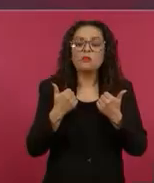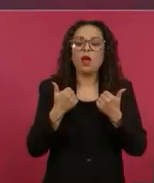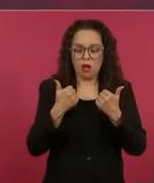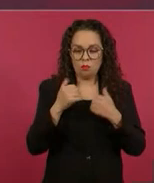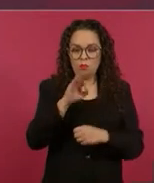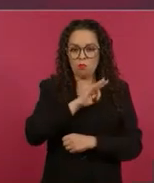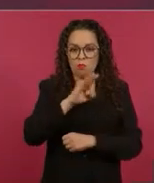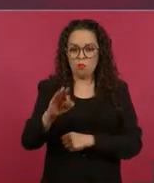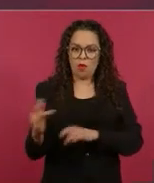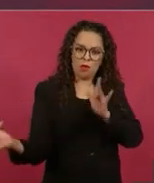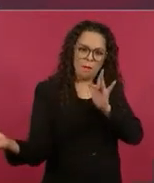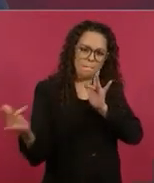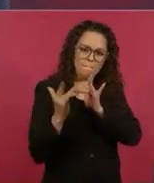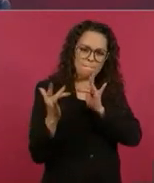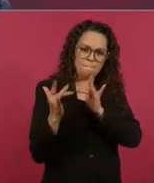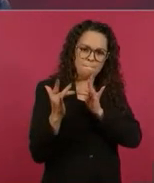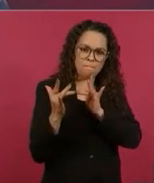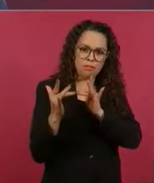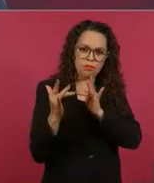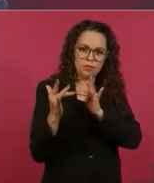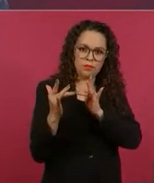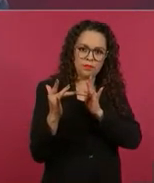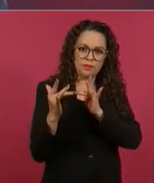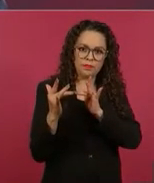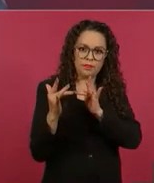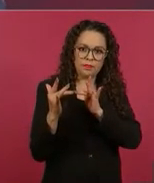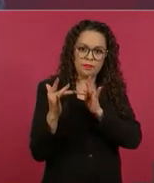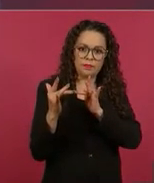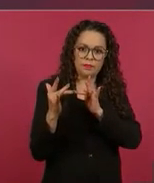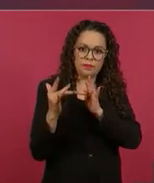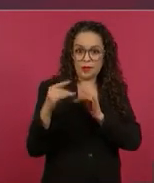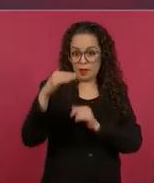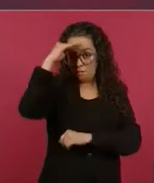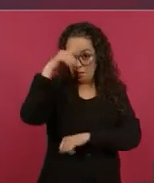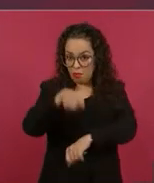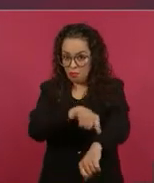y en menos de 24 horas va a estar el medicamento.